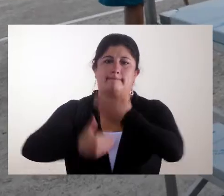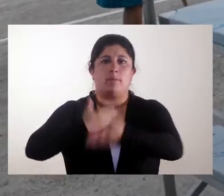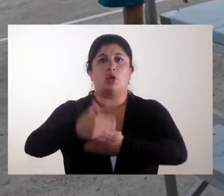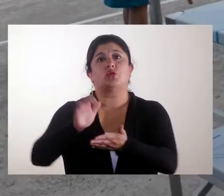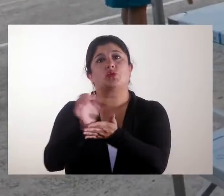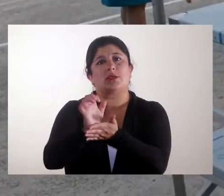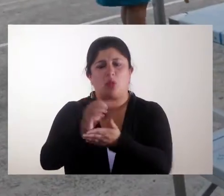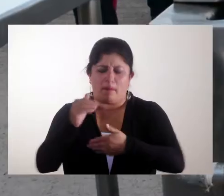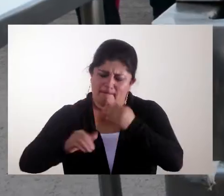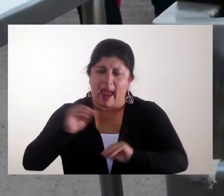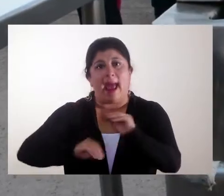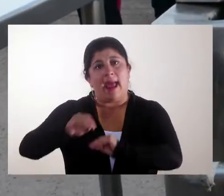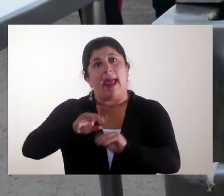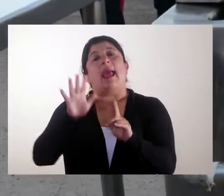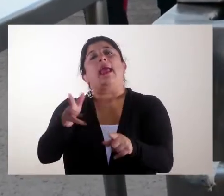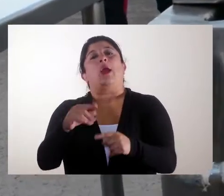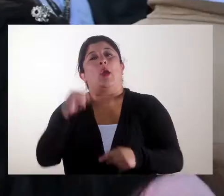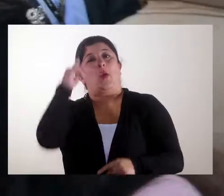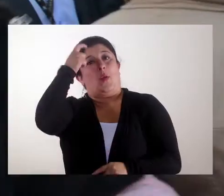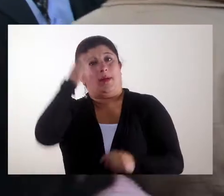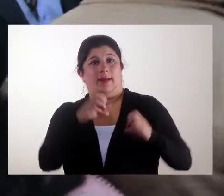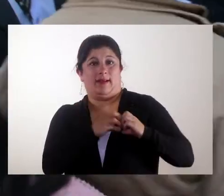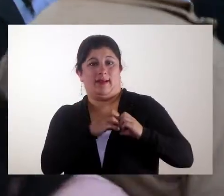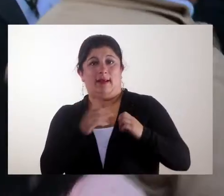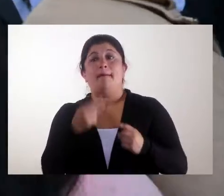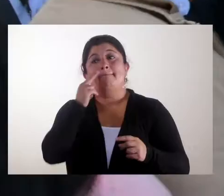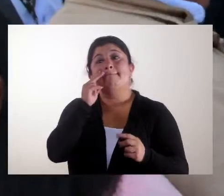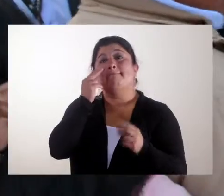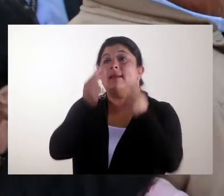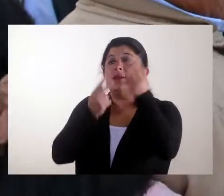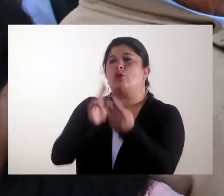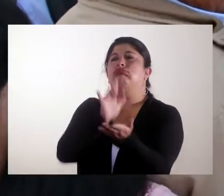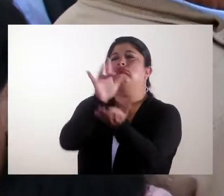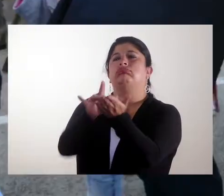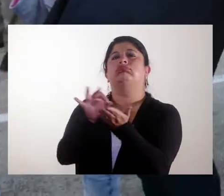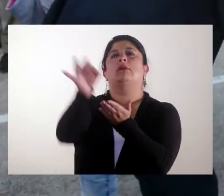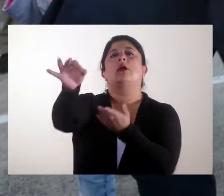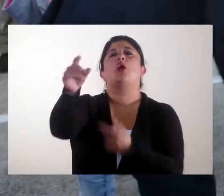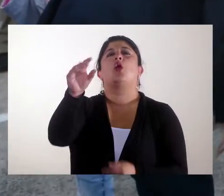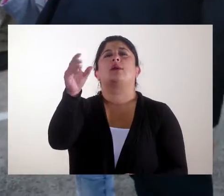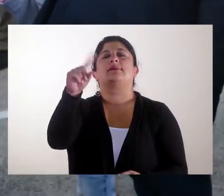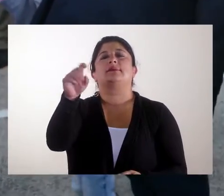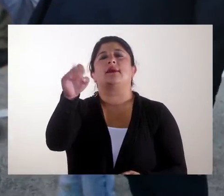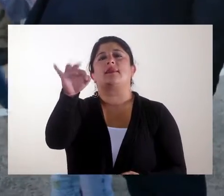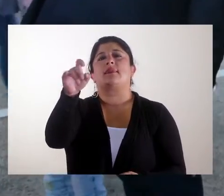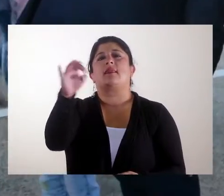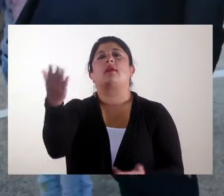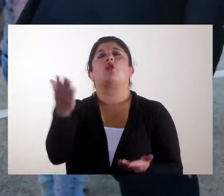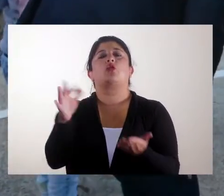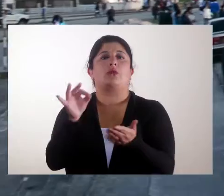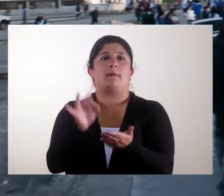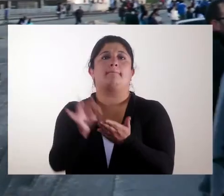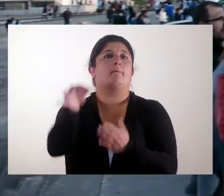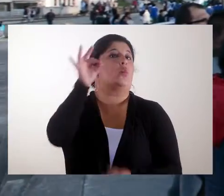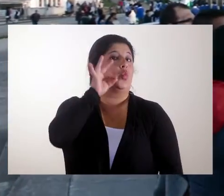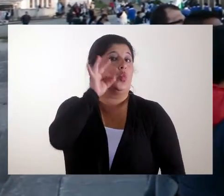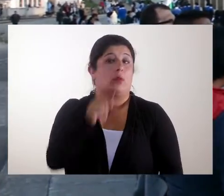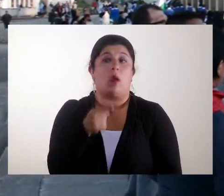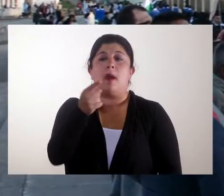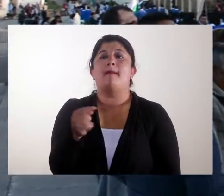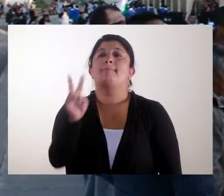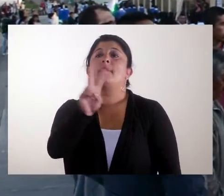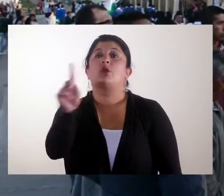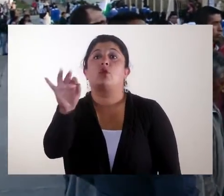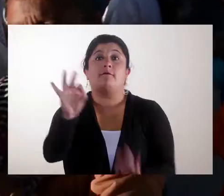para el procesamiento de queso artesanal, el gobernador Camilo Romero visitó el corregimiento Santander de Valencia en el municipio de Túquerres.